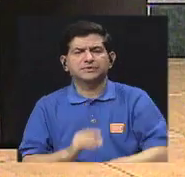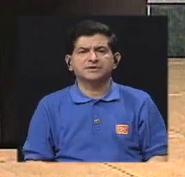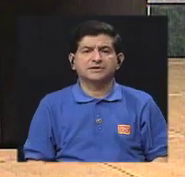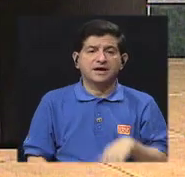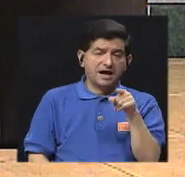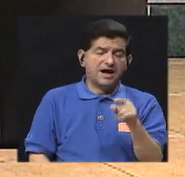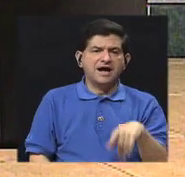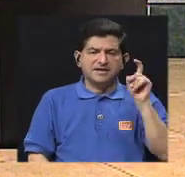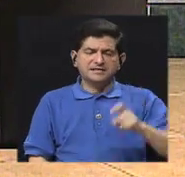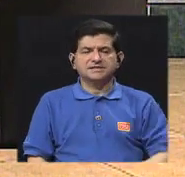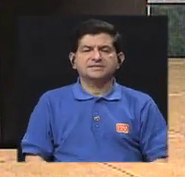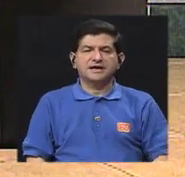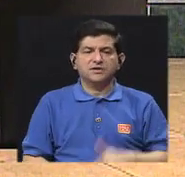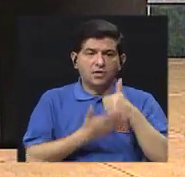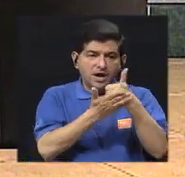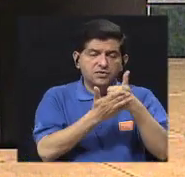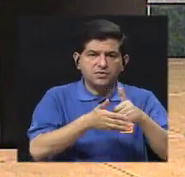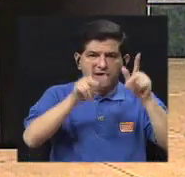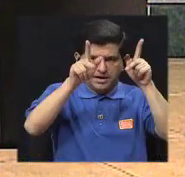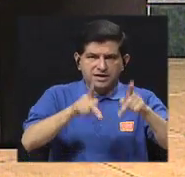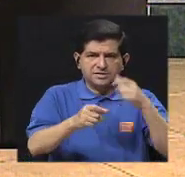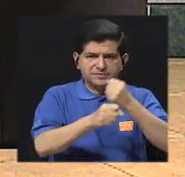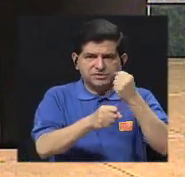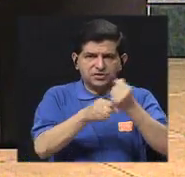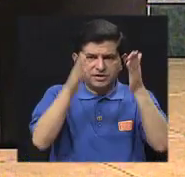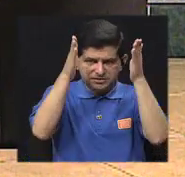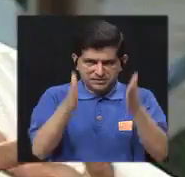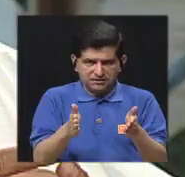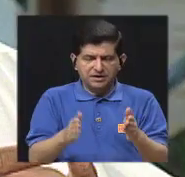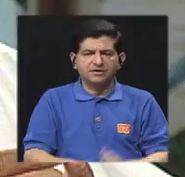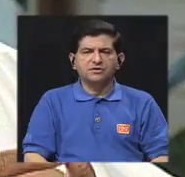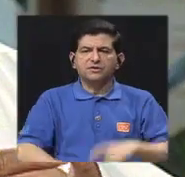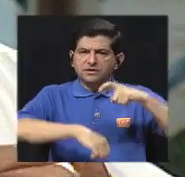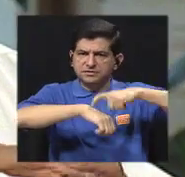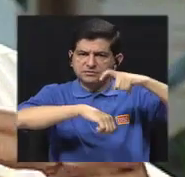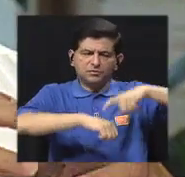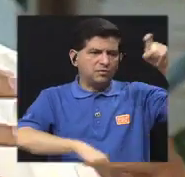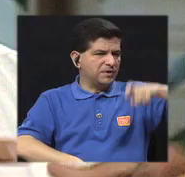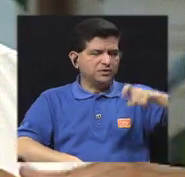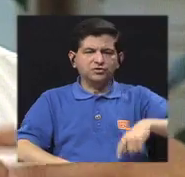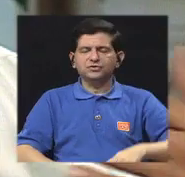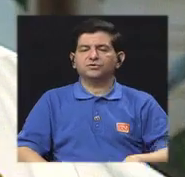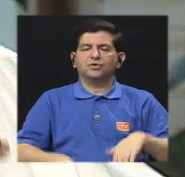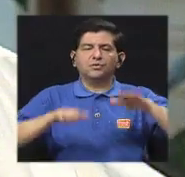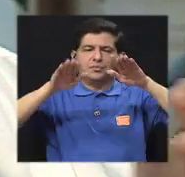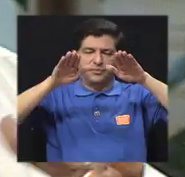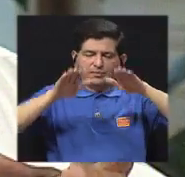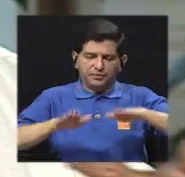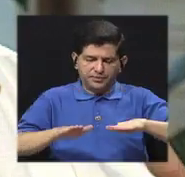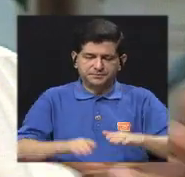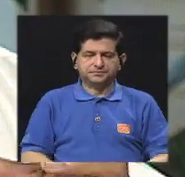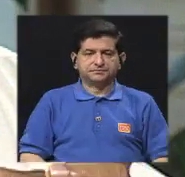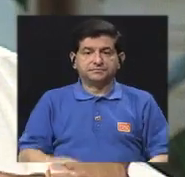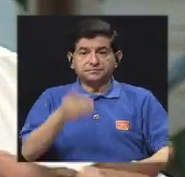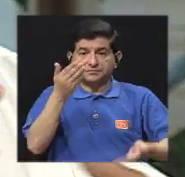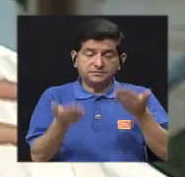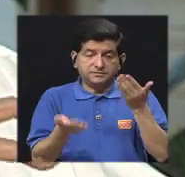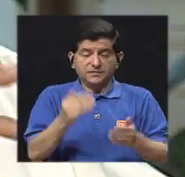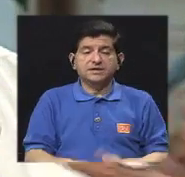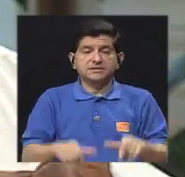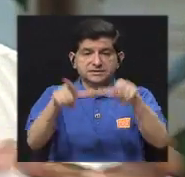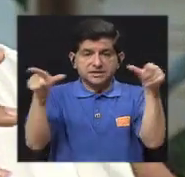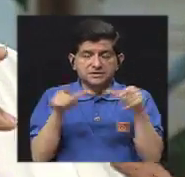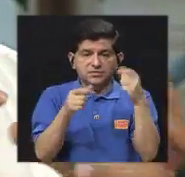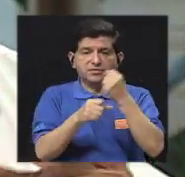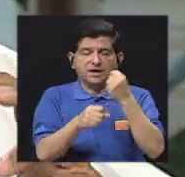pues hay que contener tanto al personal que llega un momento en donde necesita un descanso y en algunos puestos de